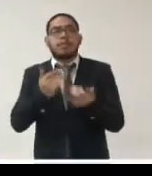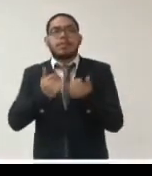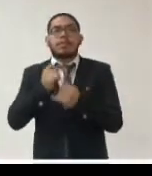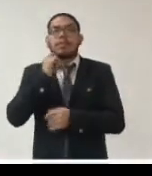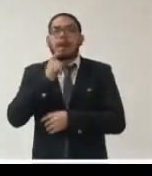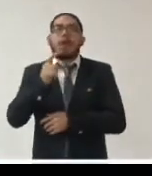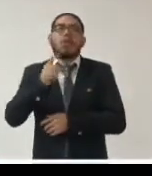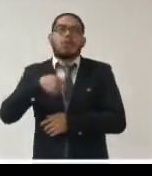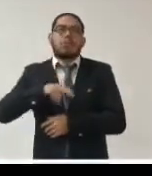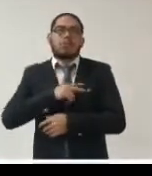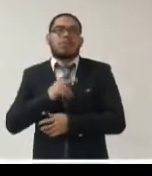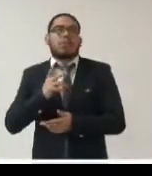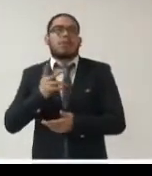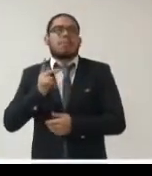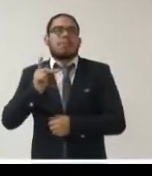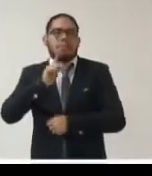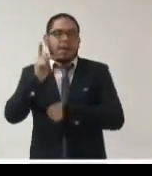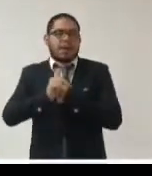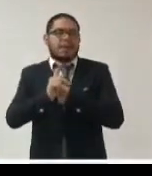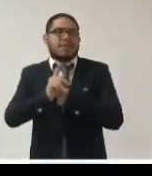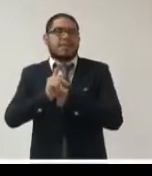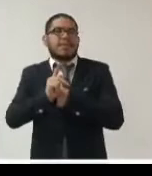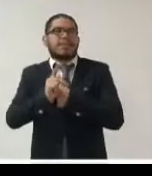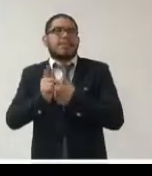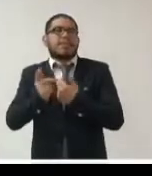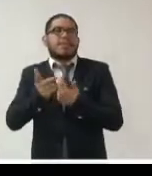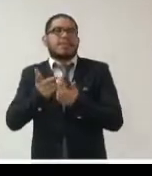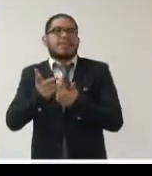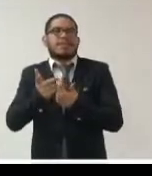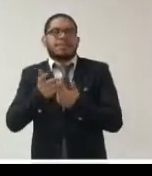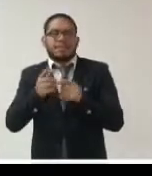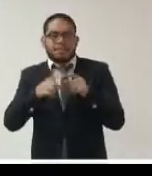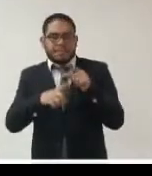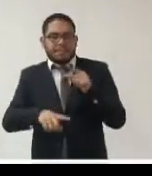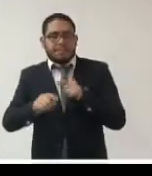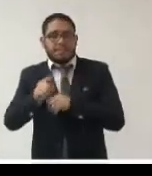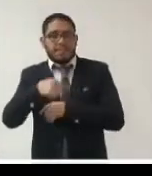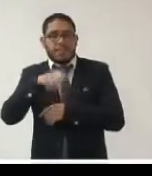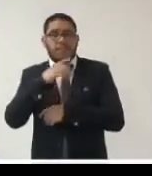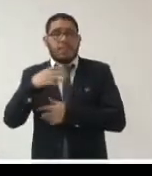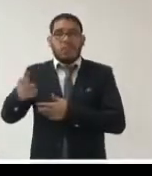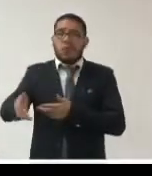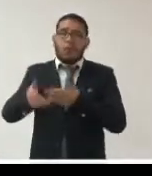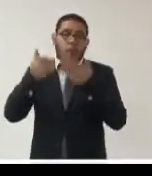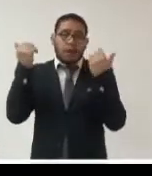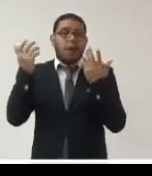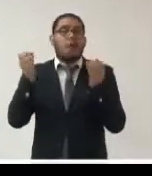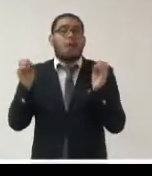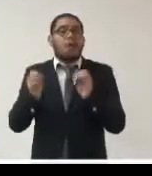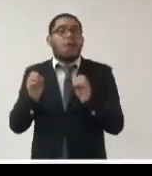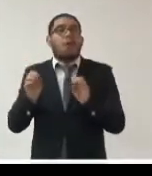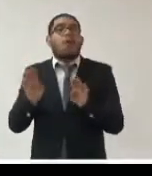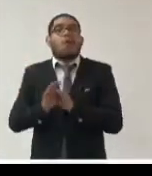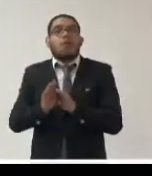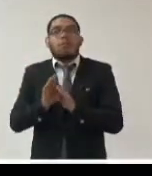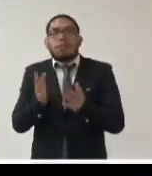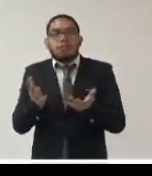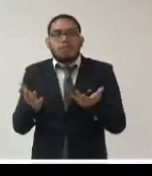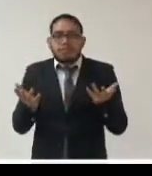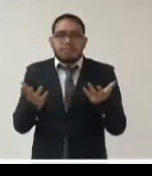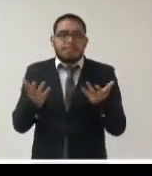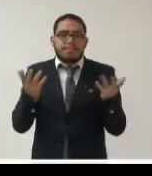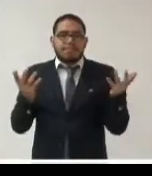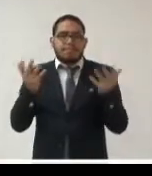nuestro país no tuvimos no supimos con toda oportunidad cómo resolver